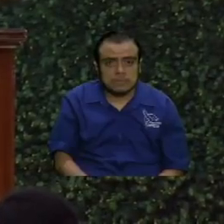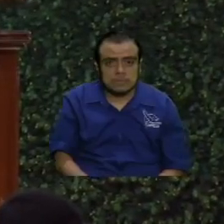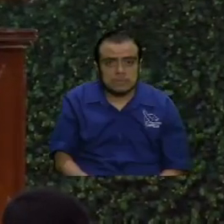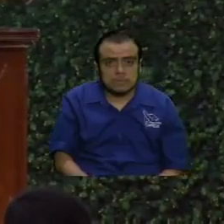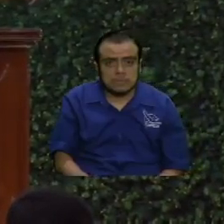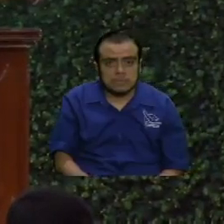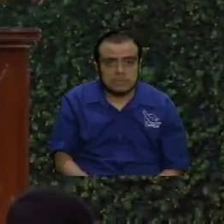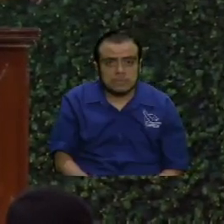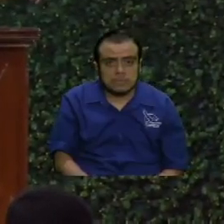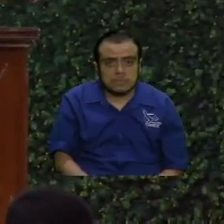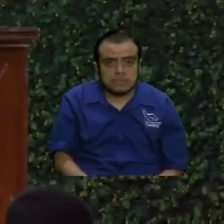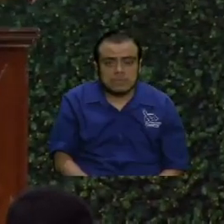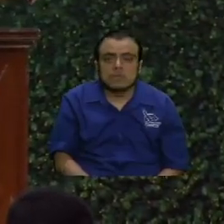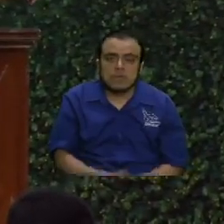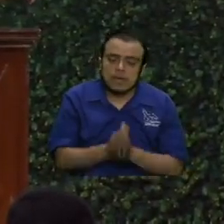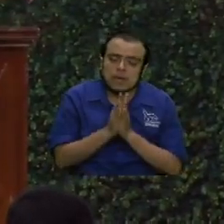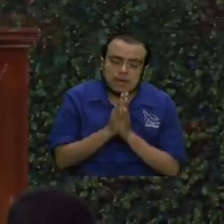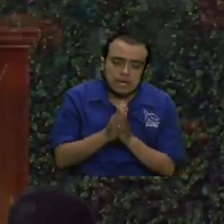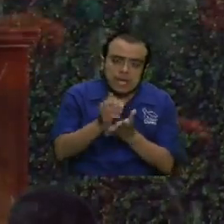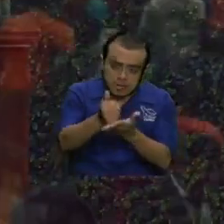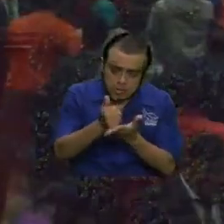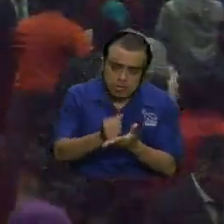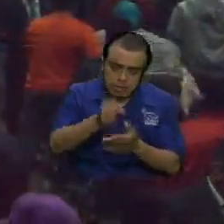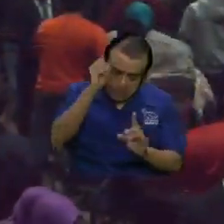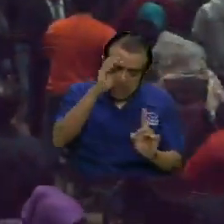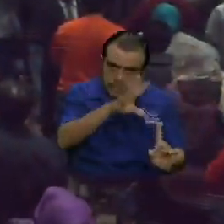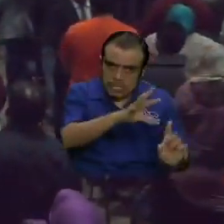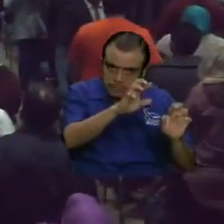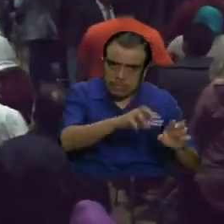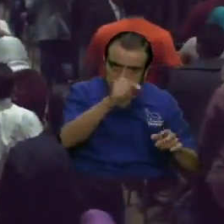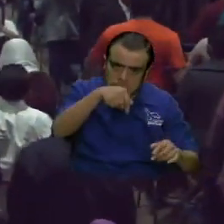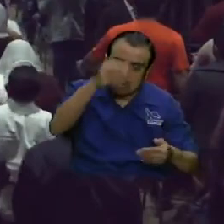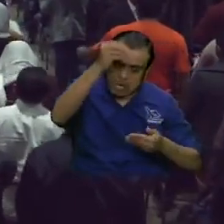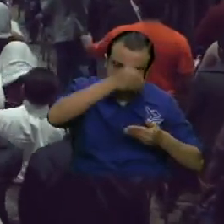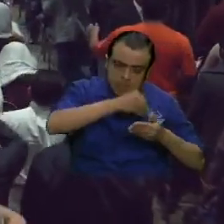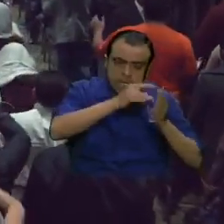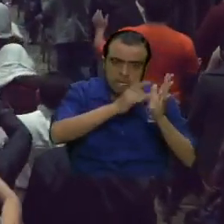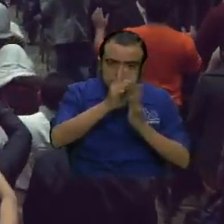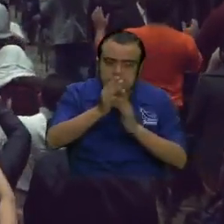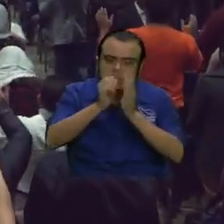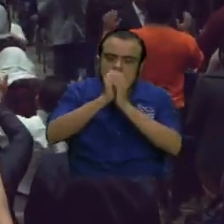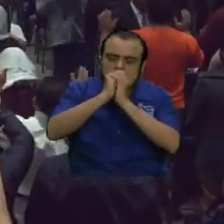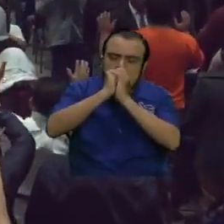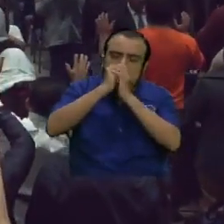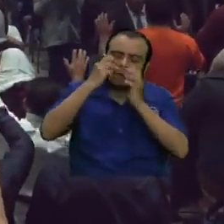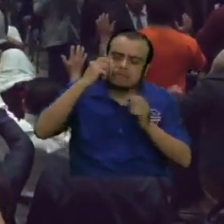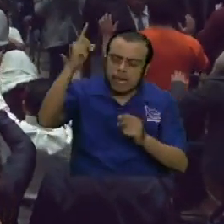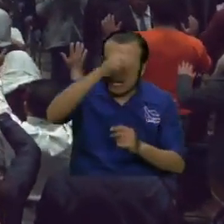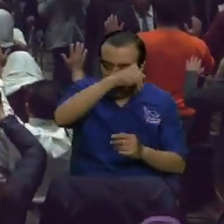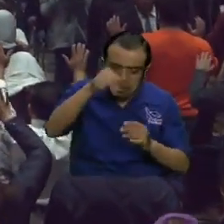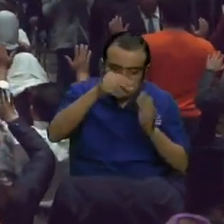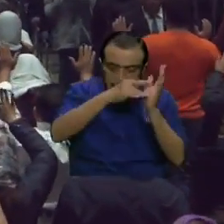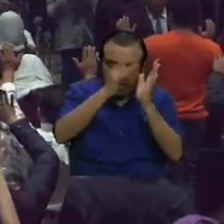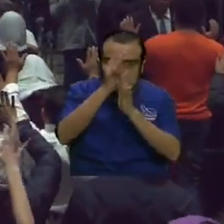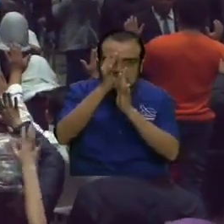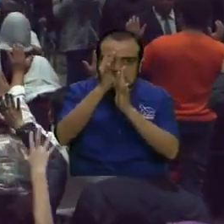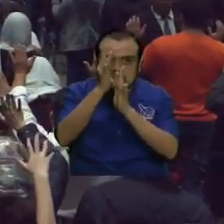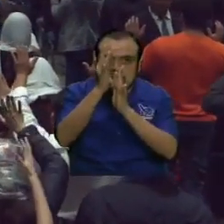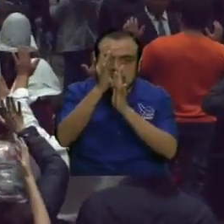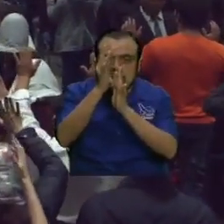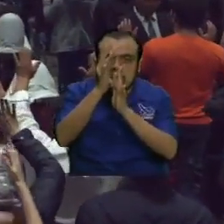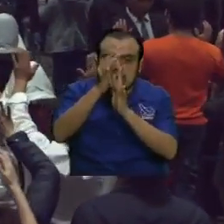me ayuda a bendecir amado hermano por favor extienda sus manos y empiece a bendecir padre en el nombre de Jesús